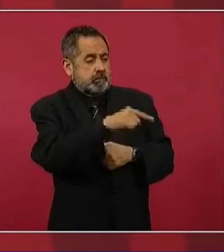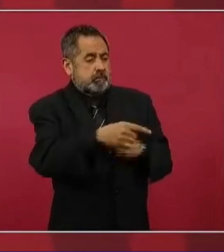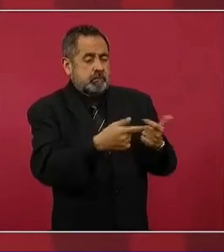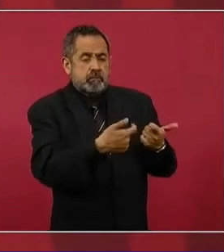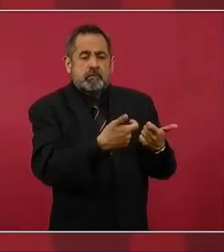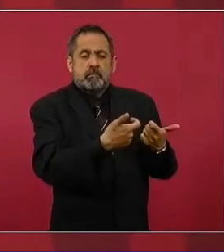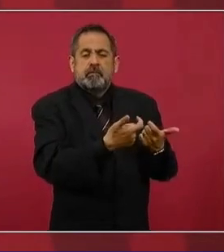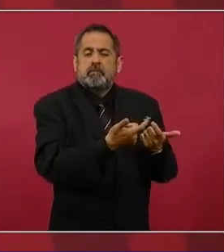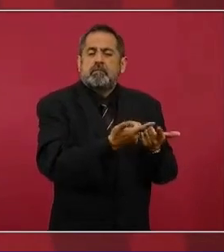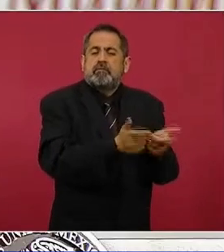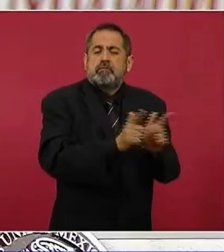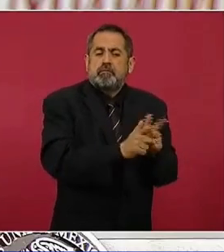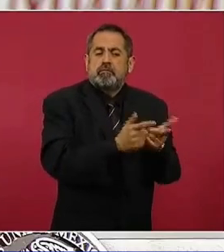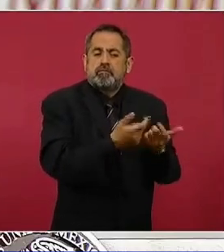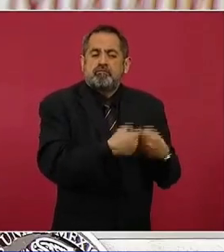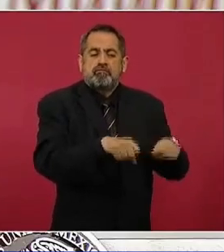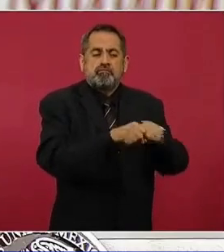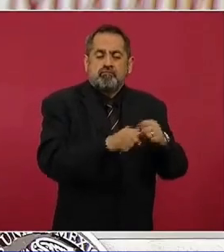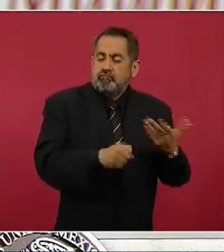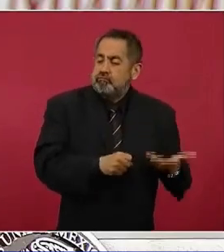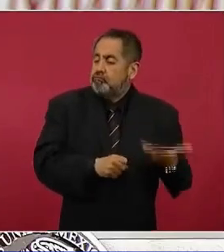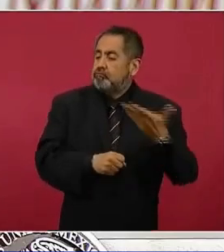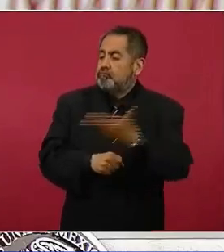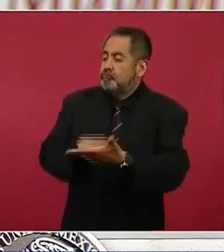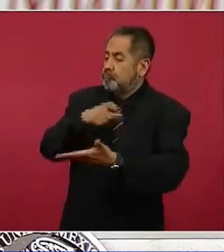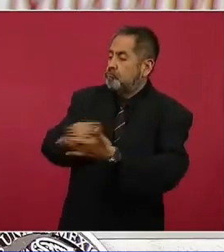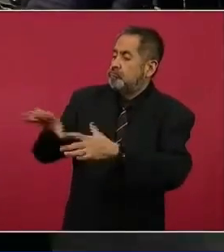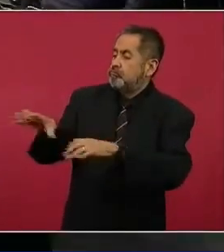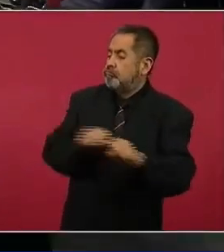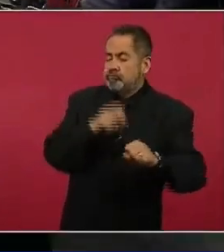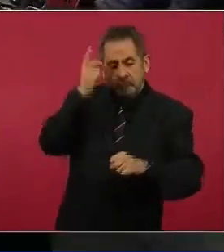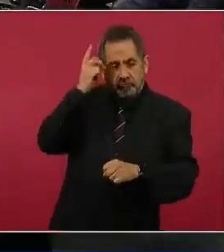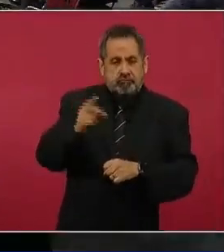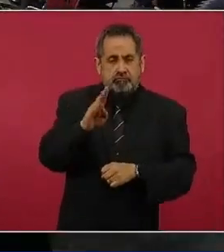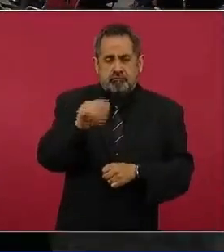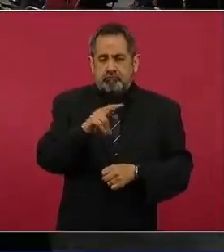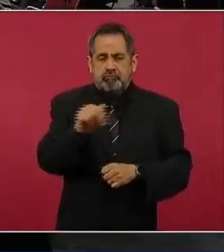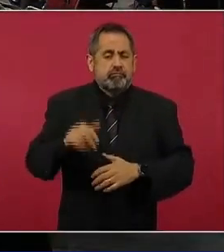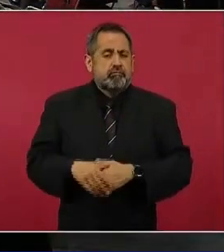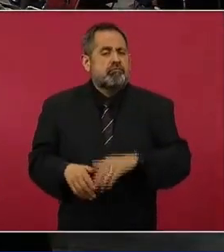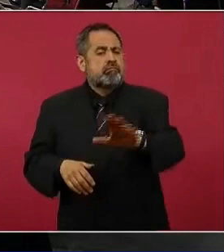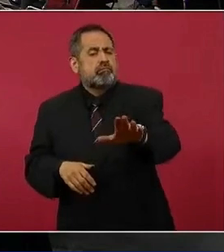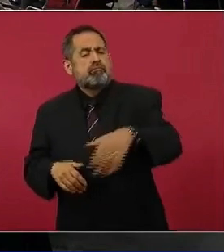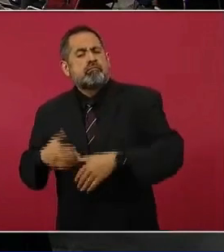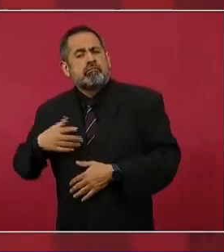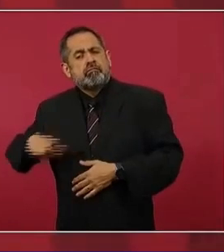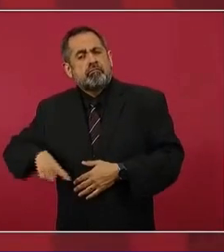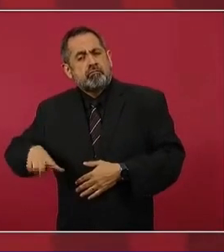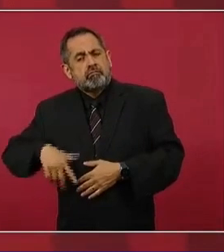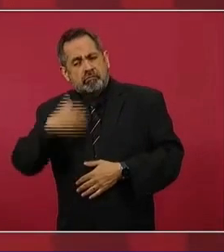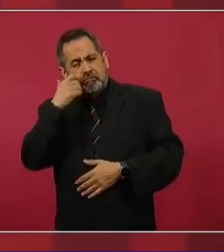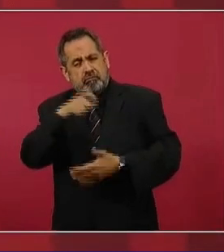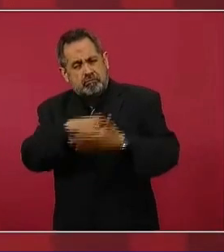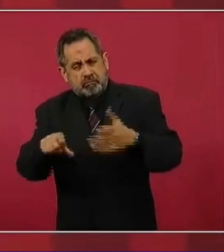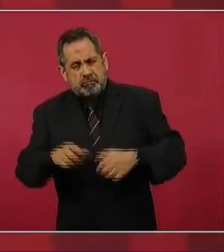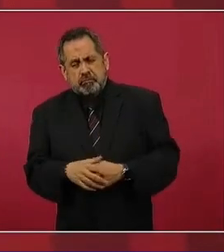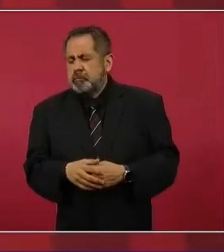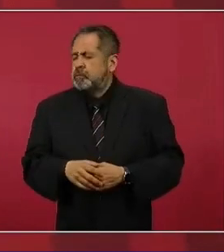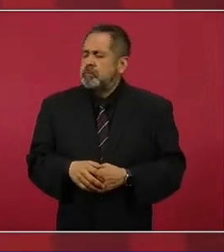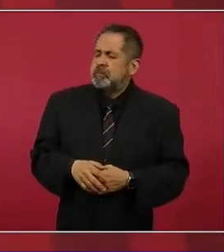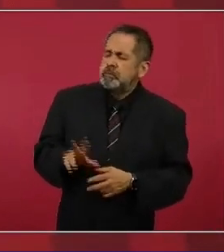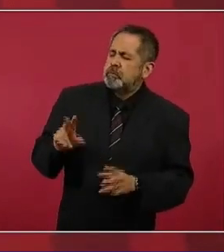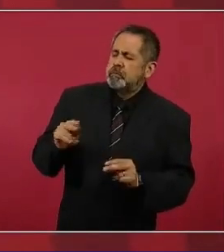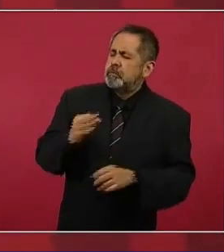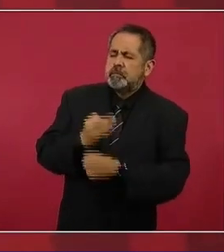interesados en presentar una oferta de compra. ¿Al gobierno no le interesa? No, el gobierno en este